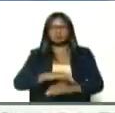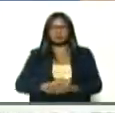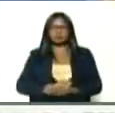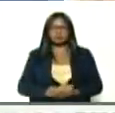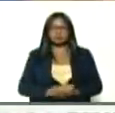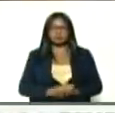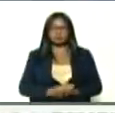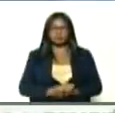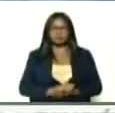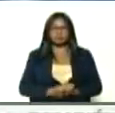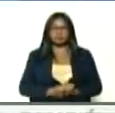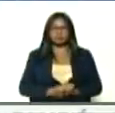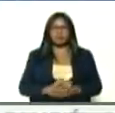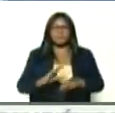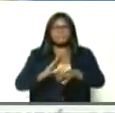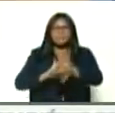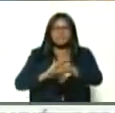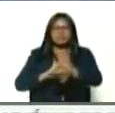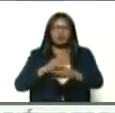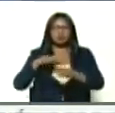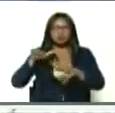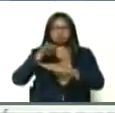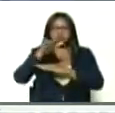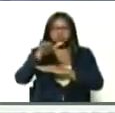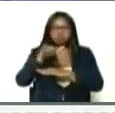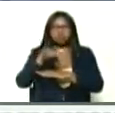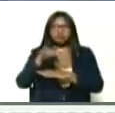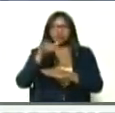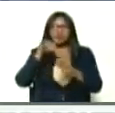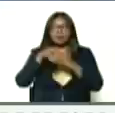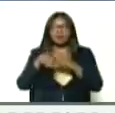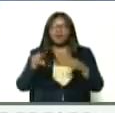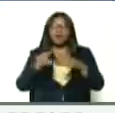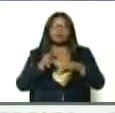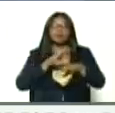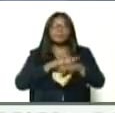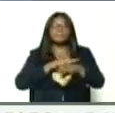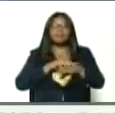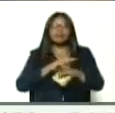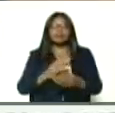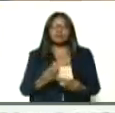fue un médico, de barrio adentro, fue el primer médico, de barrio adentro,